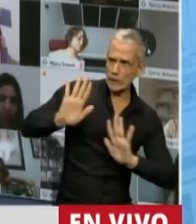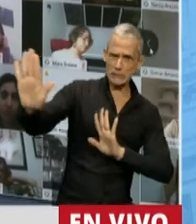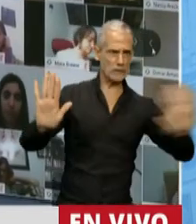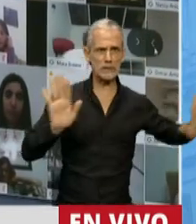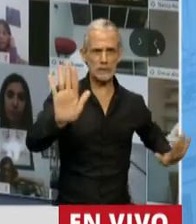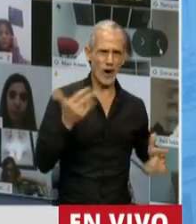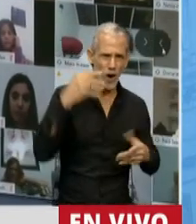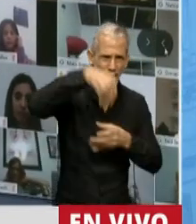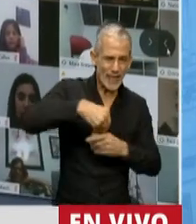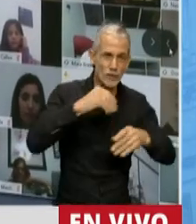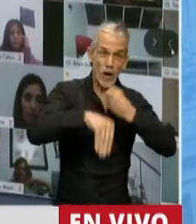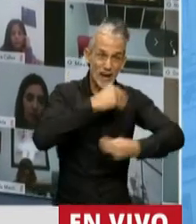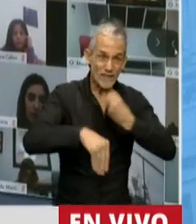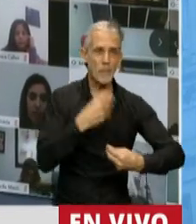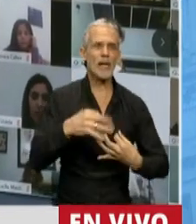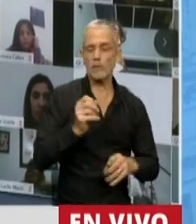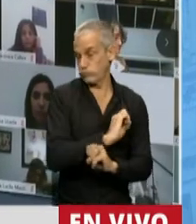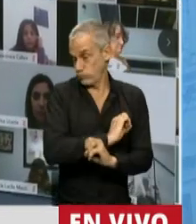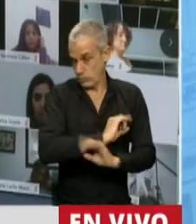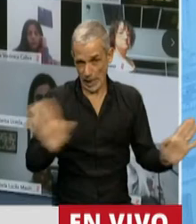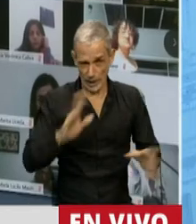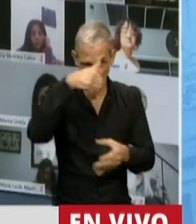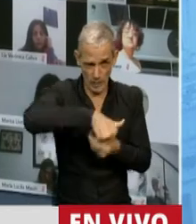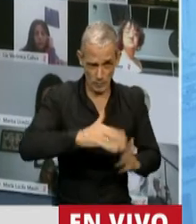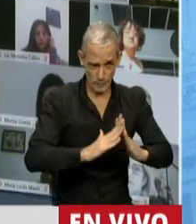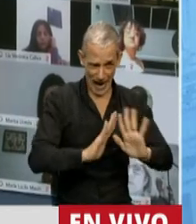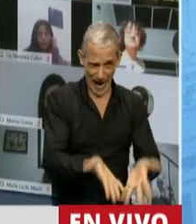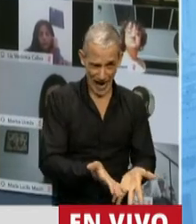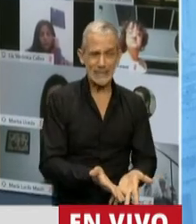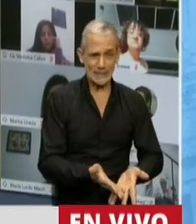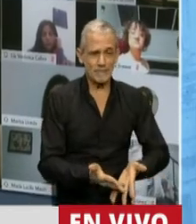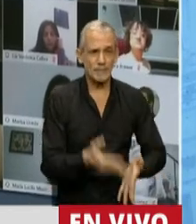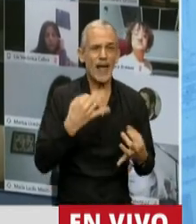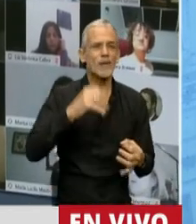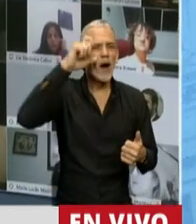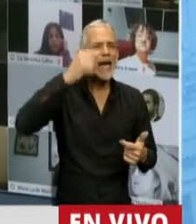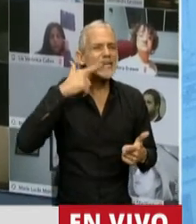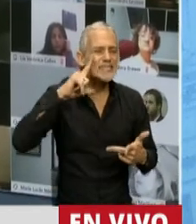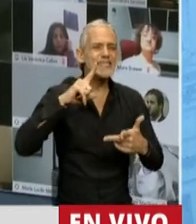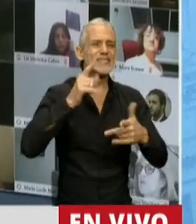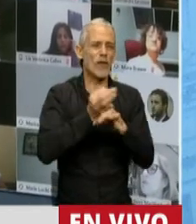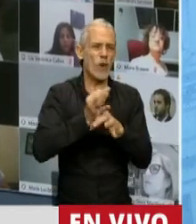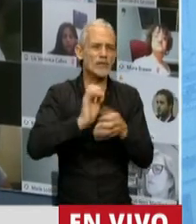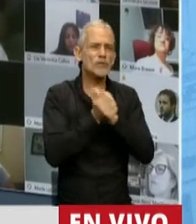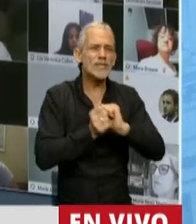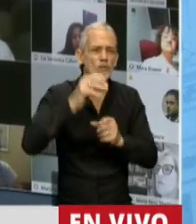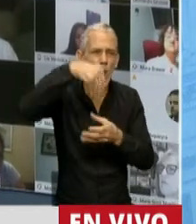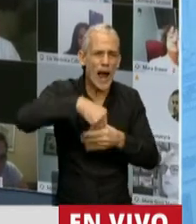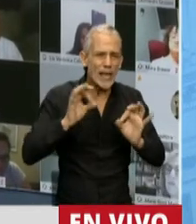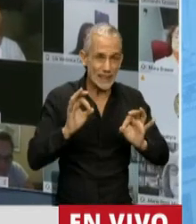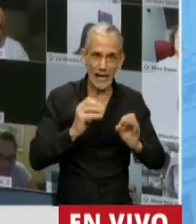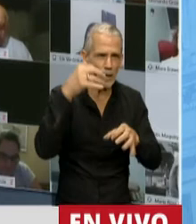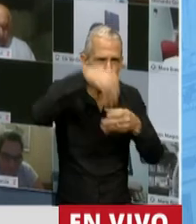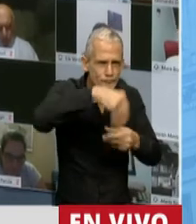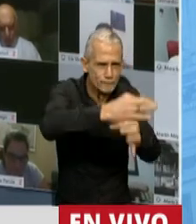familiares son del orden del horror. Y para eso también es necesario que la ESI esté en todas las escuelas de